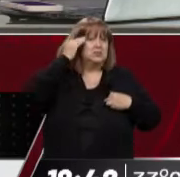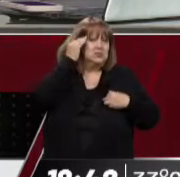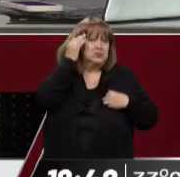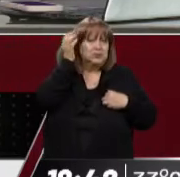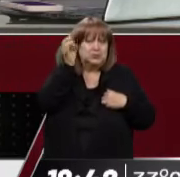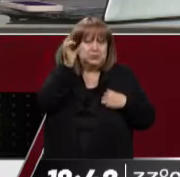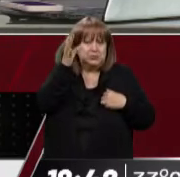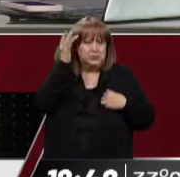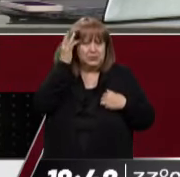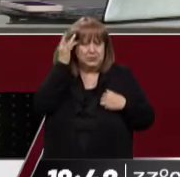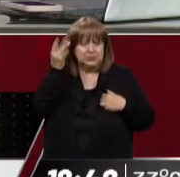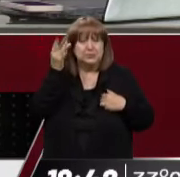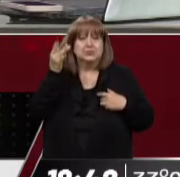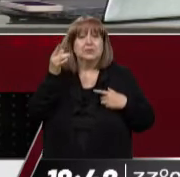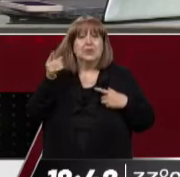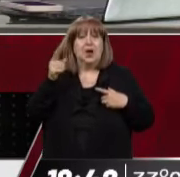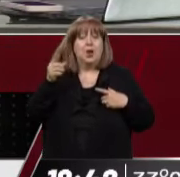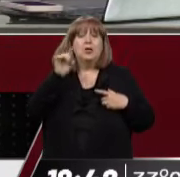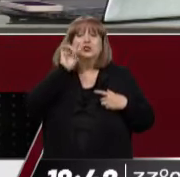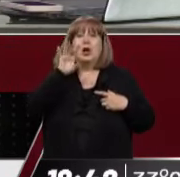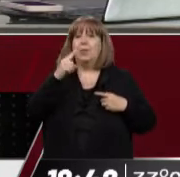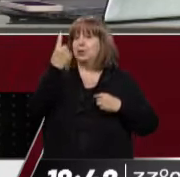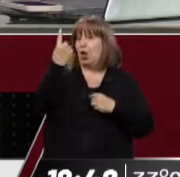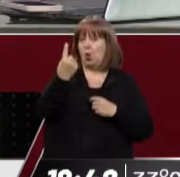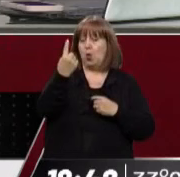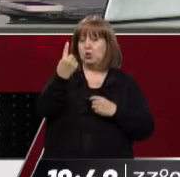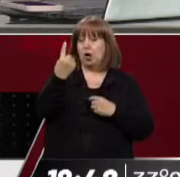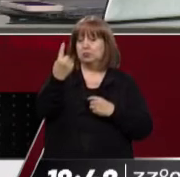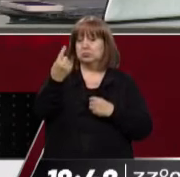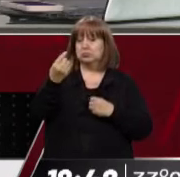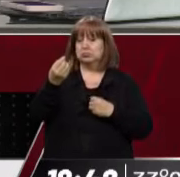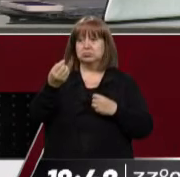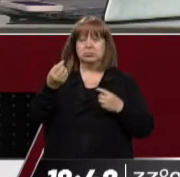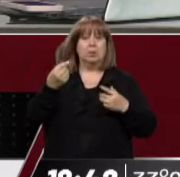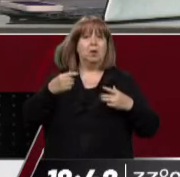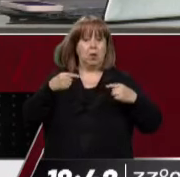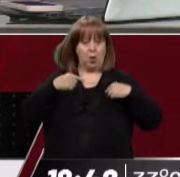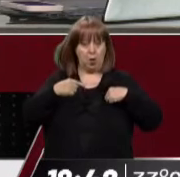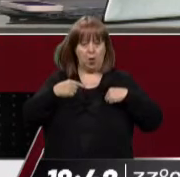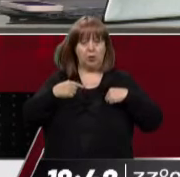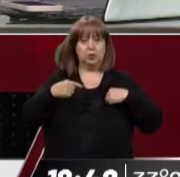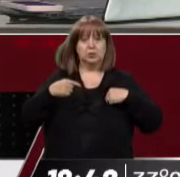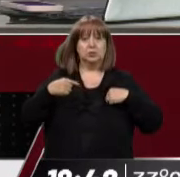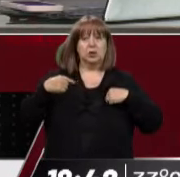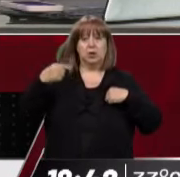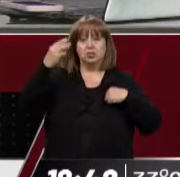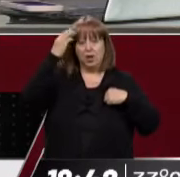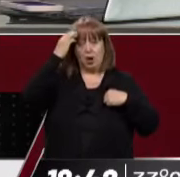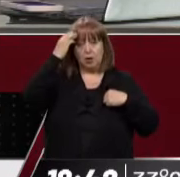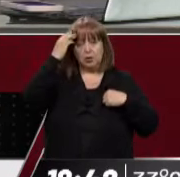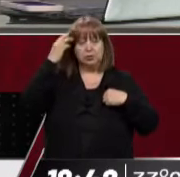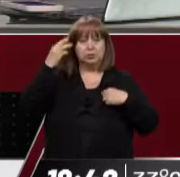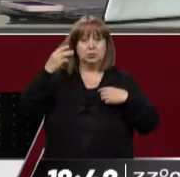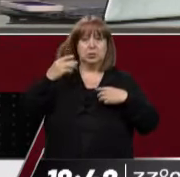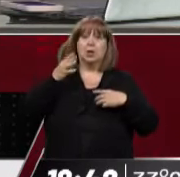Por lo tanto, no es una enfermedad que es inofensiva, puede ser